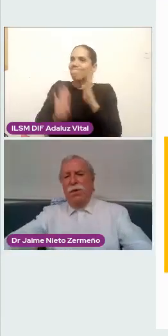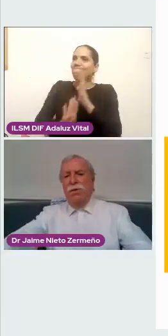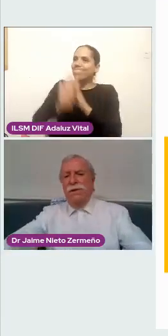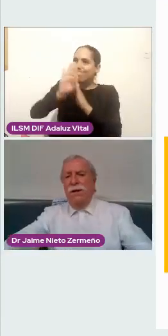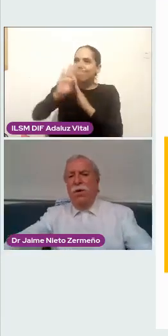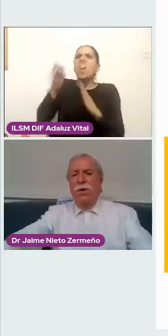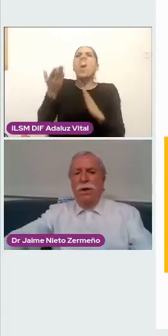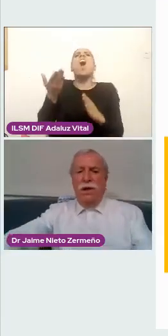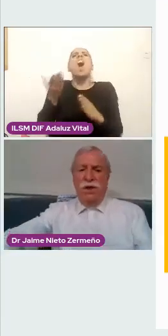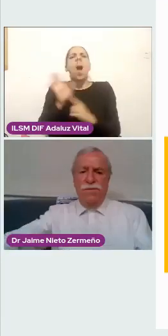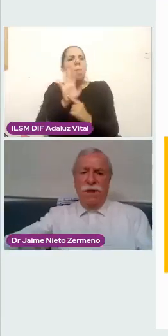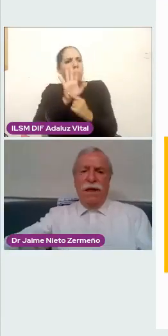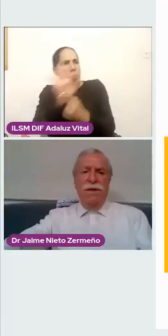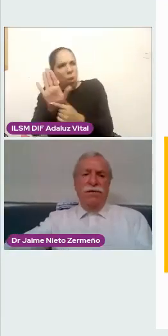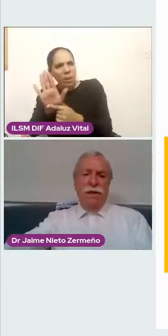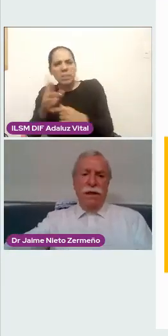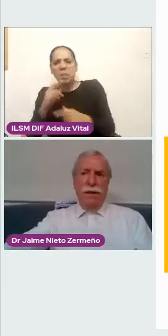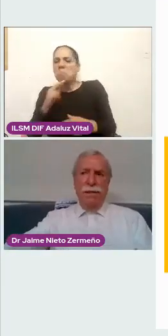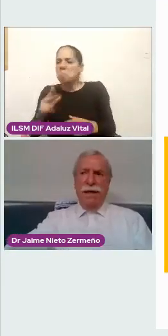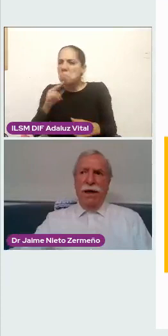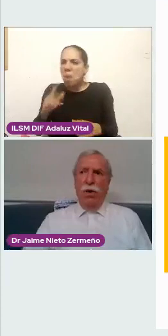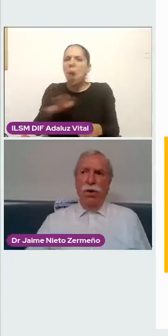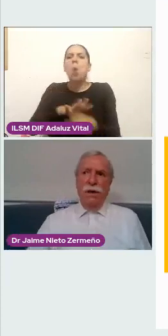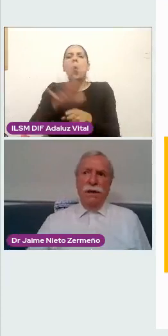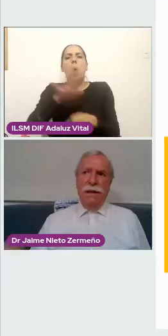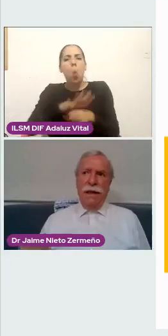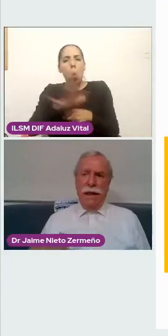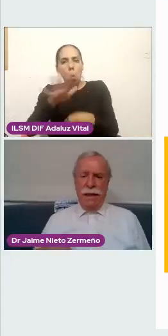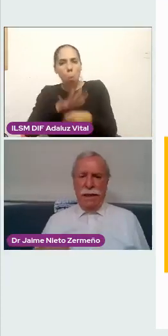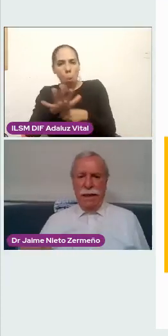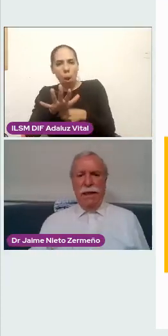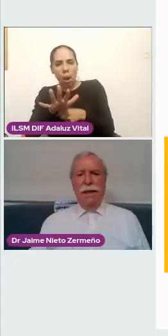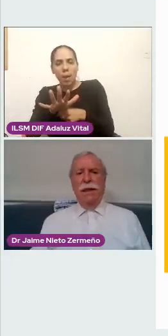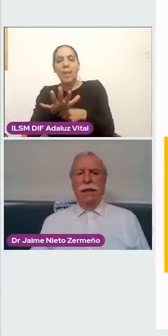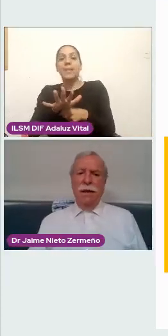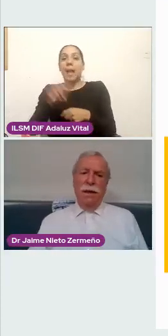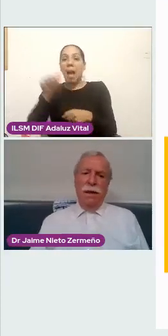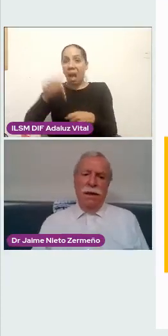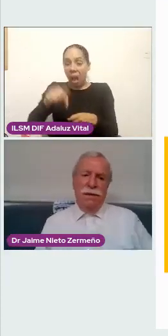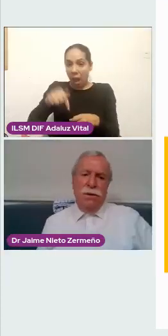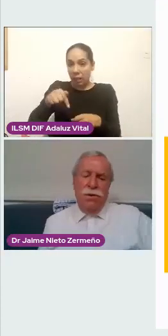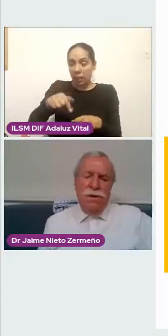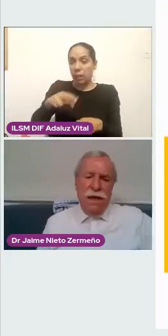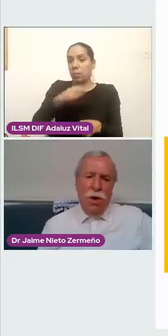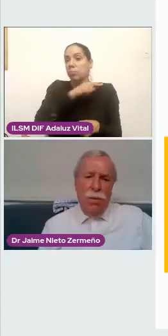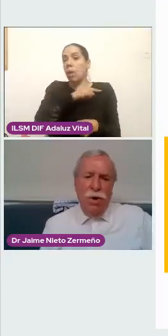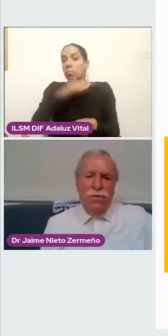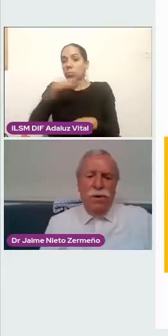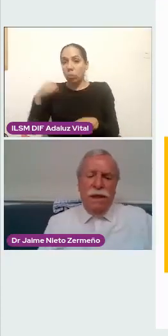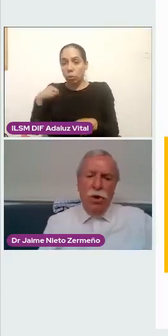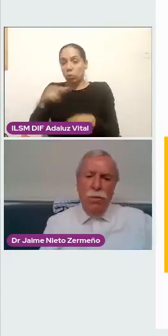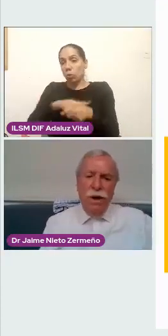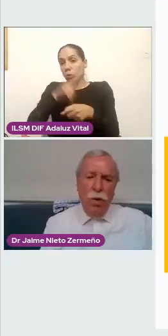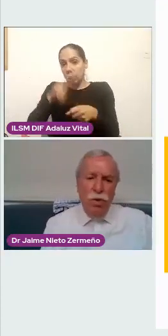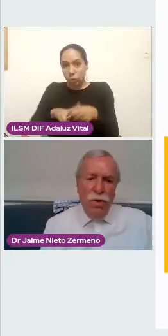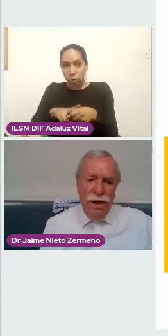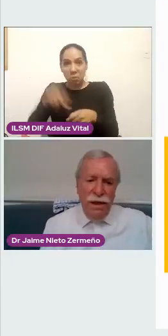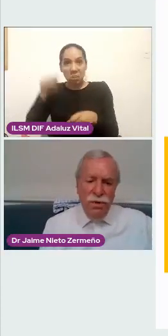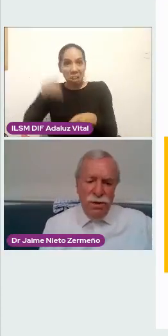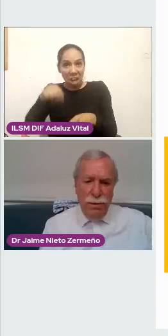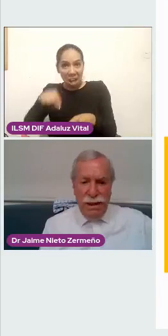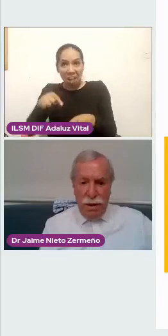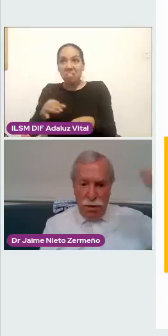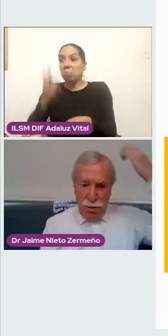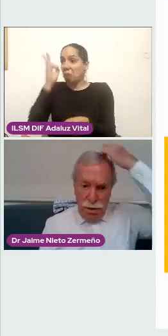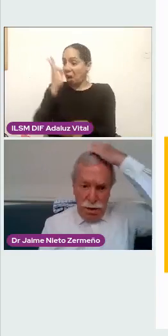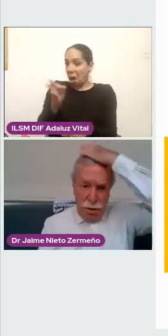consideró que el Hospital Infantil de México es considerado como el hospital número uno de